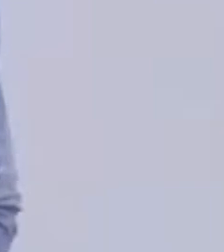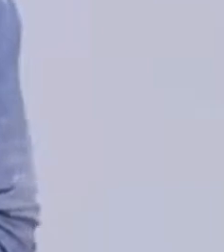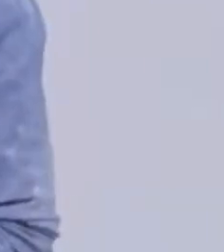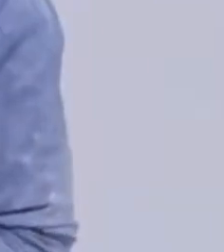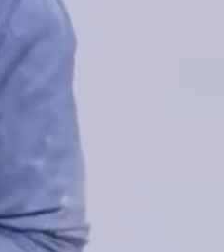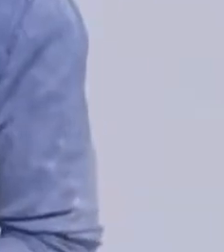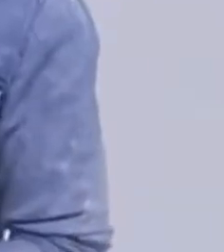edición de Aprendo en Casa.